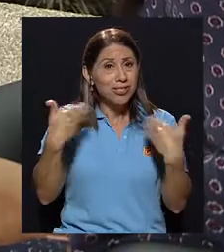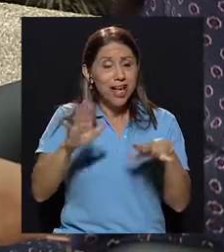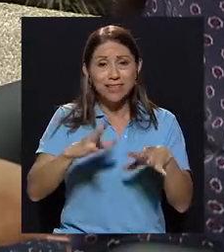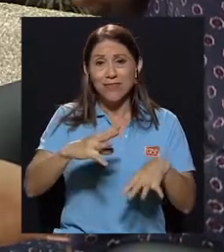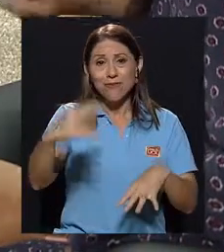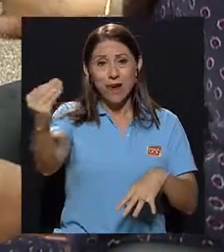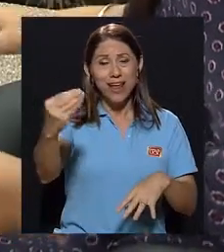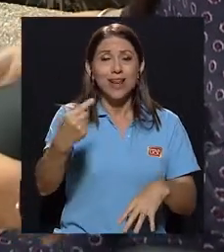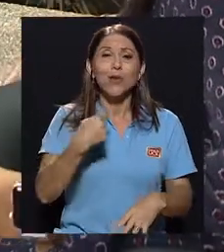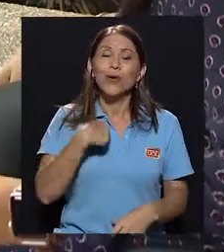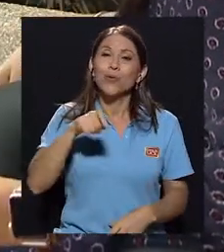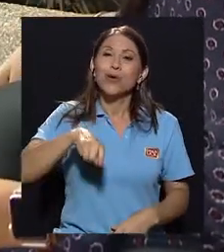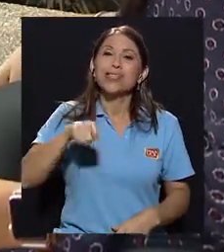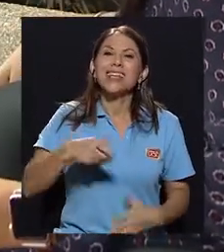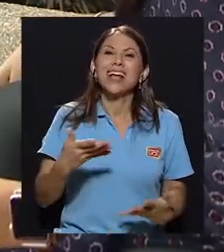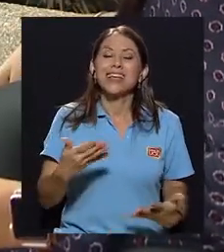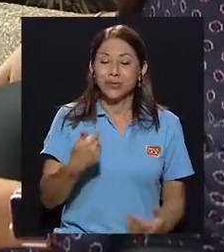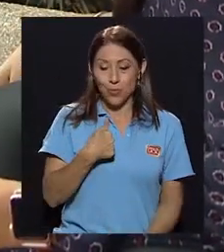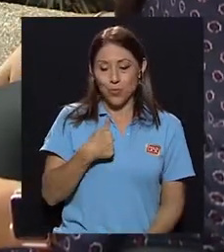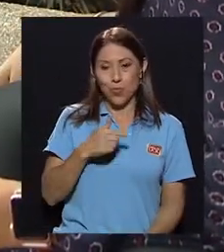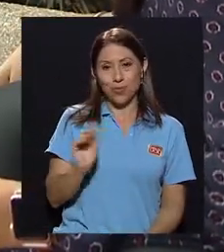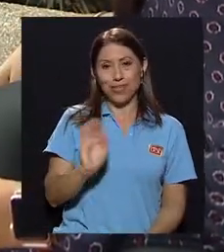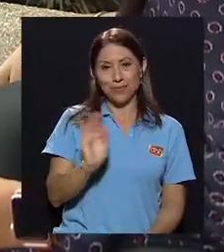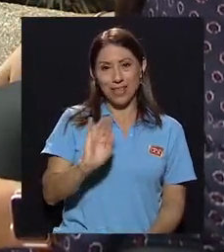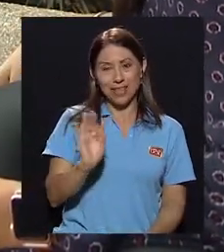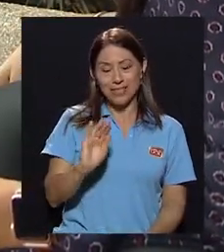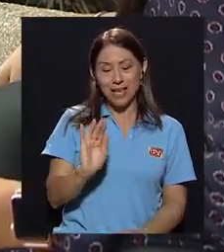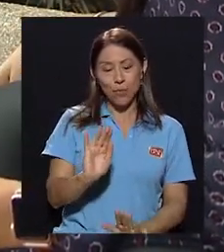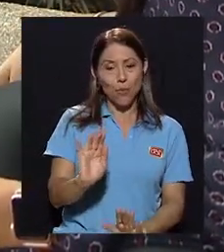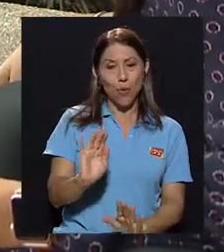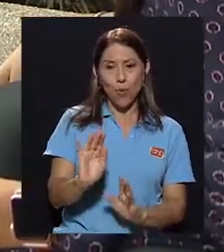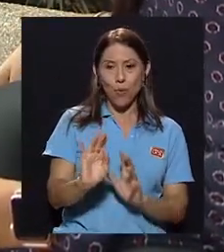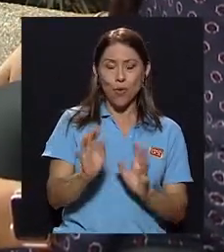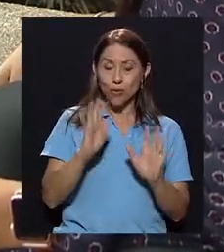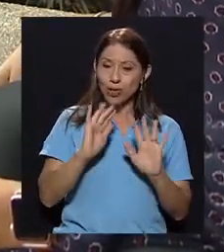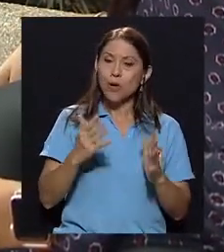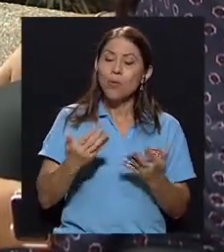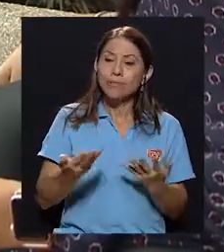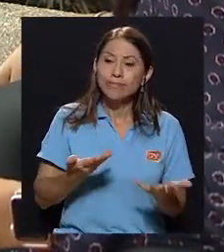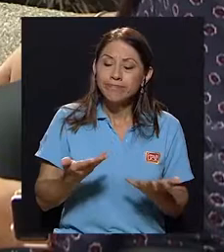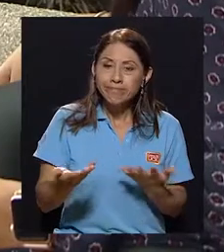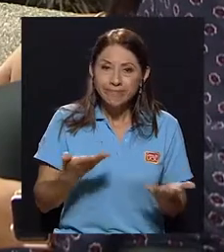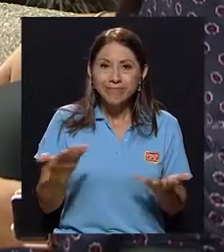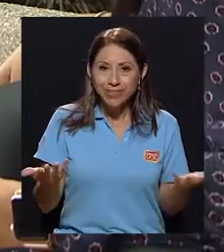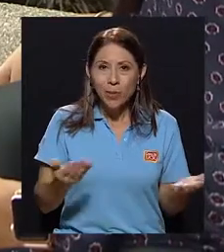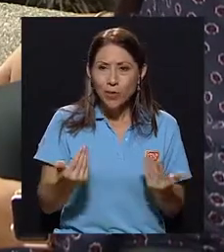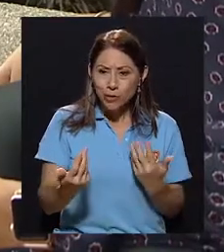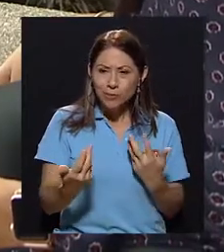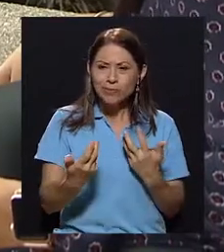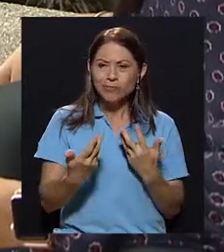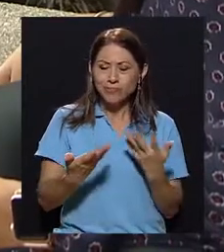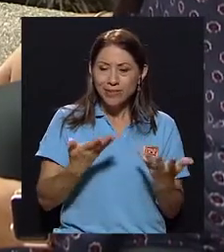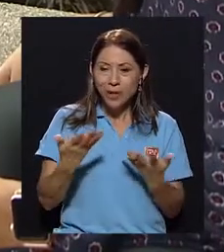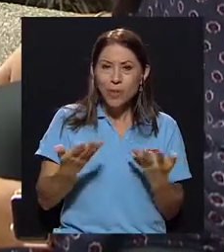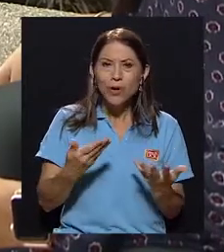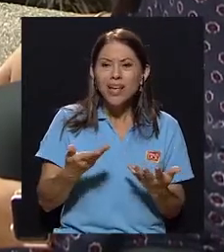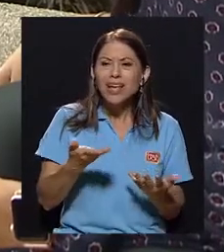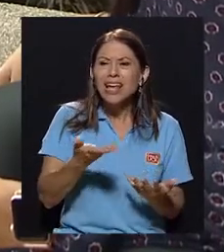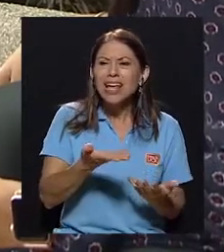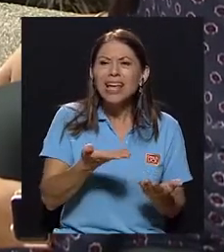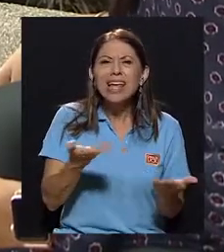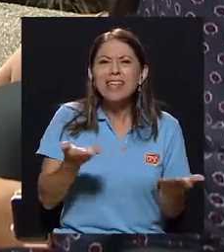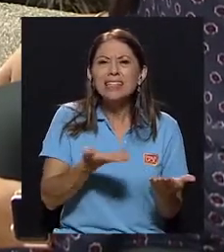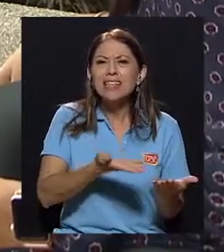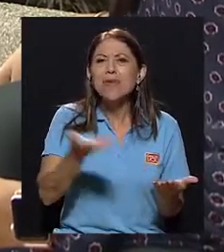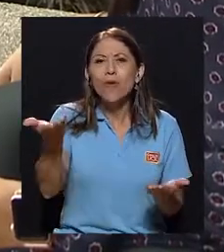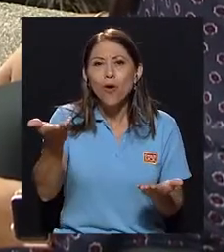fue, lo que uno necesita es despedirse de uno, es como un ajuste de cuentas si se quiere, ajustar de qué se